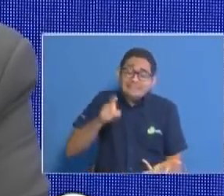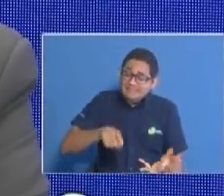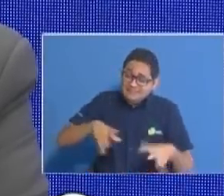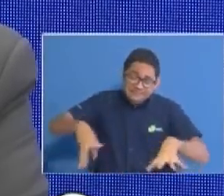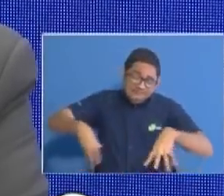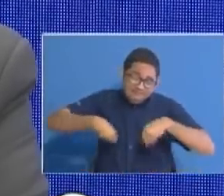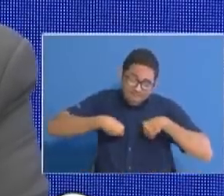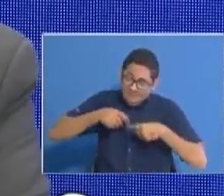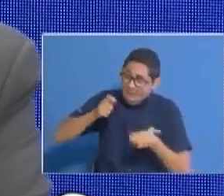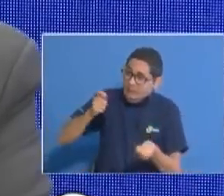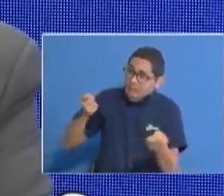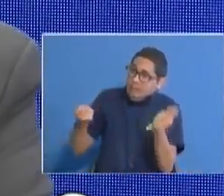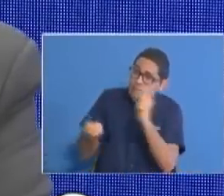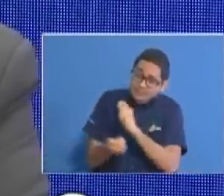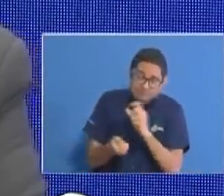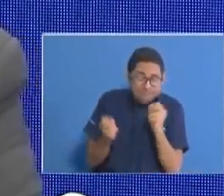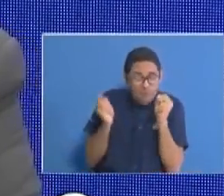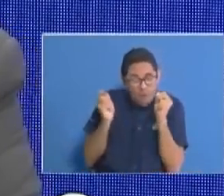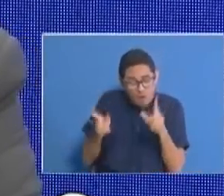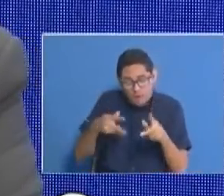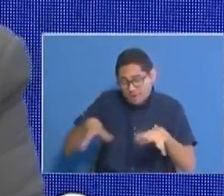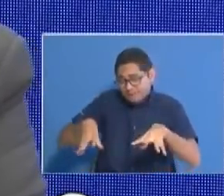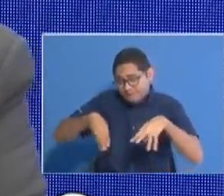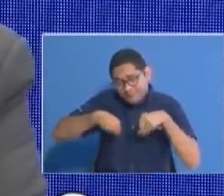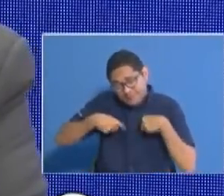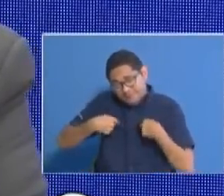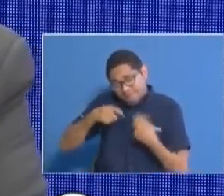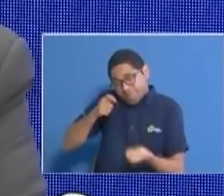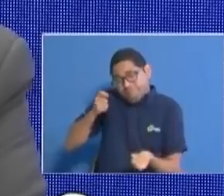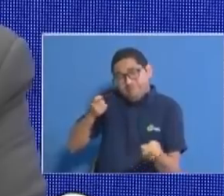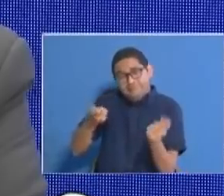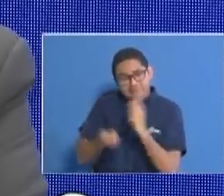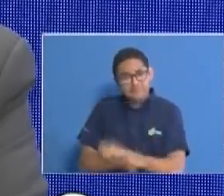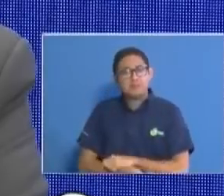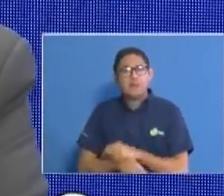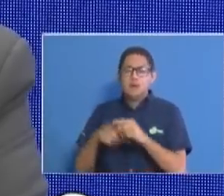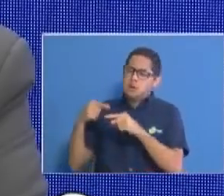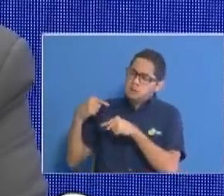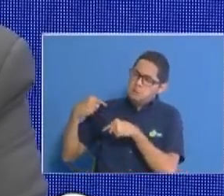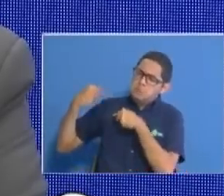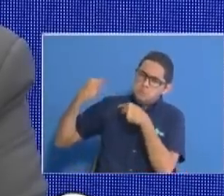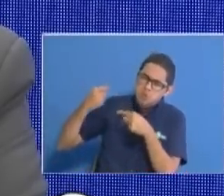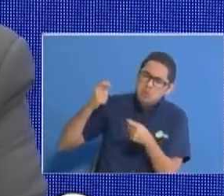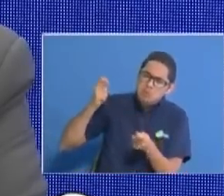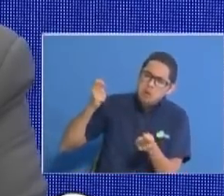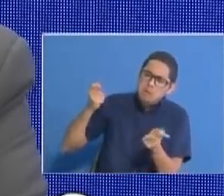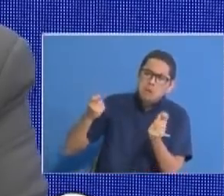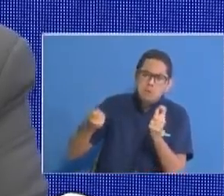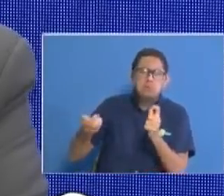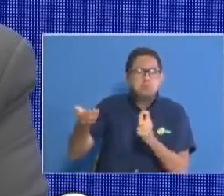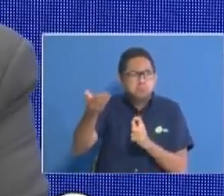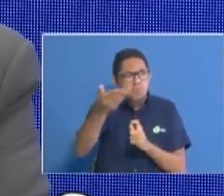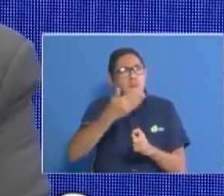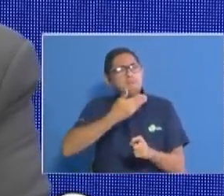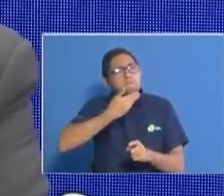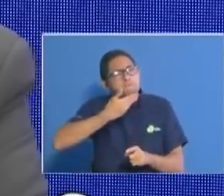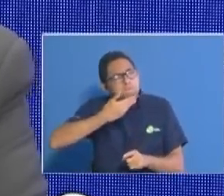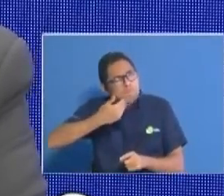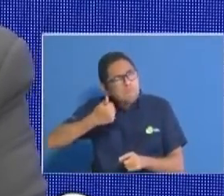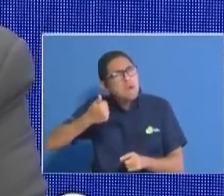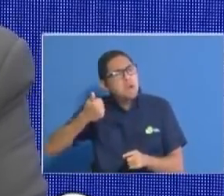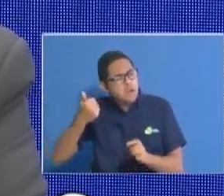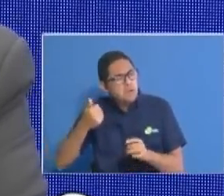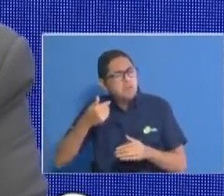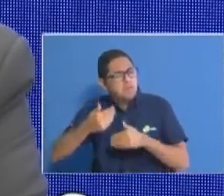aceptarlos y a adaptarse sé que hemos mejorado nuestra condición frente a esta situación de la